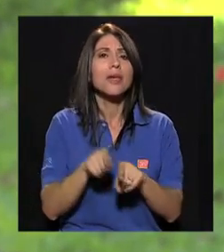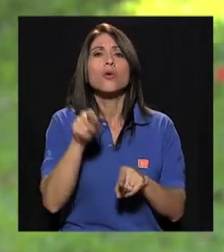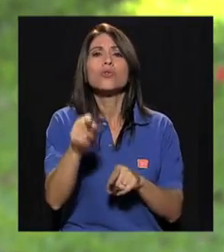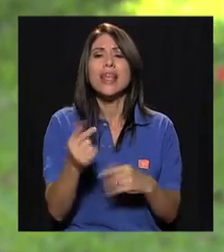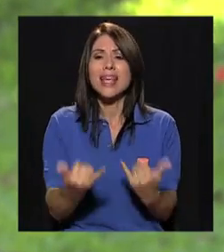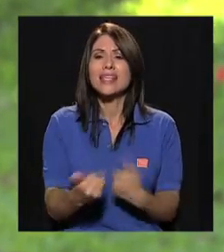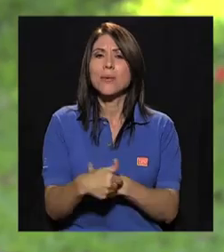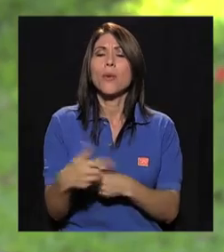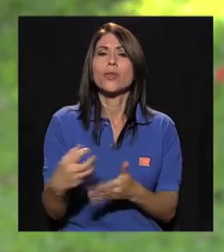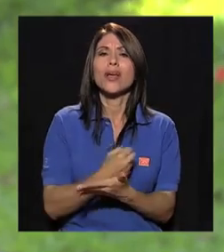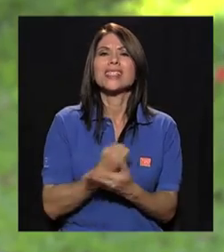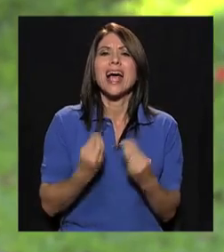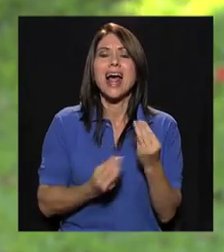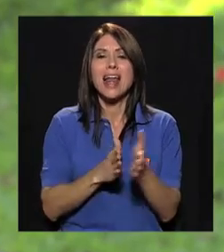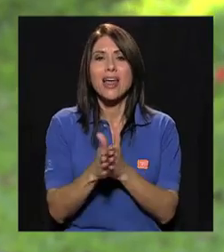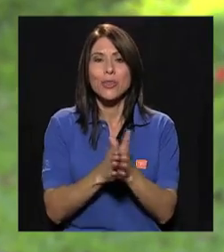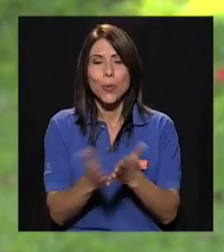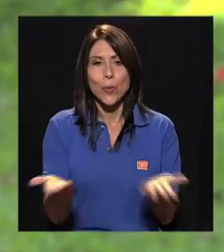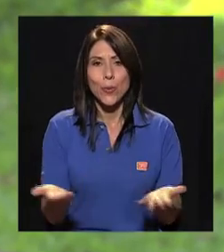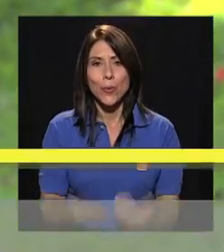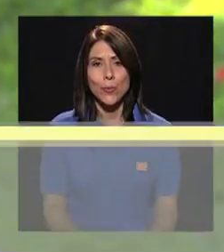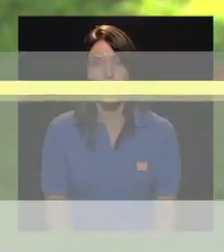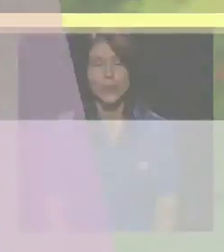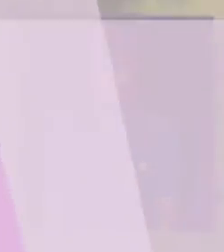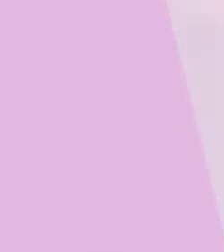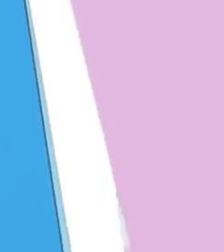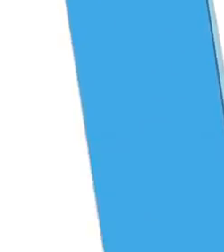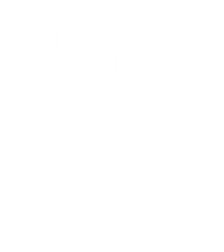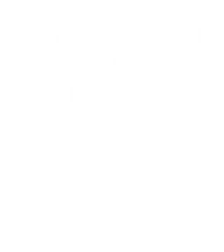así como también que está ganando en este momento.